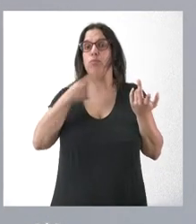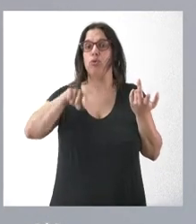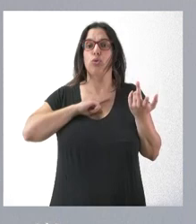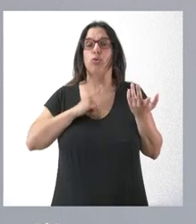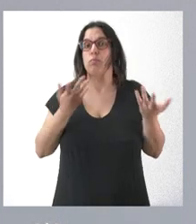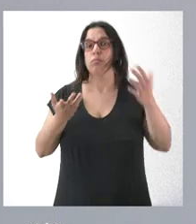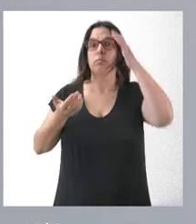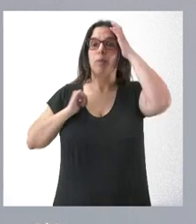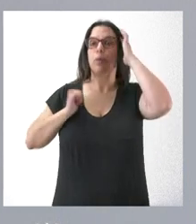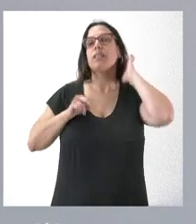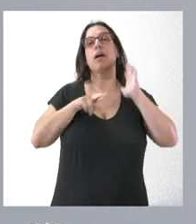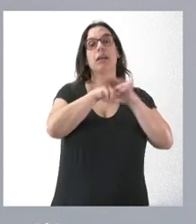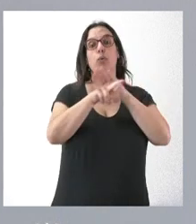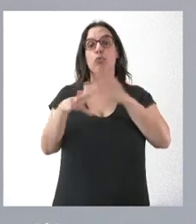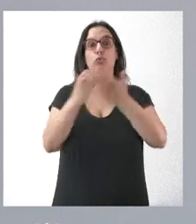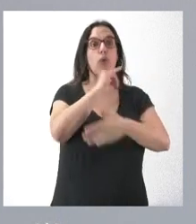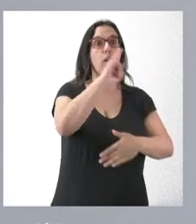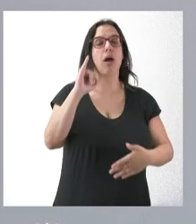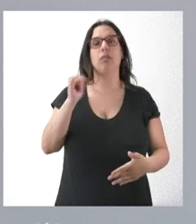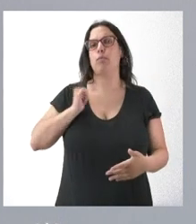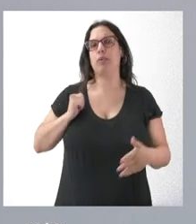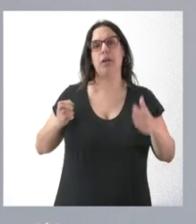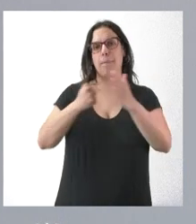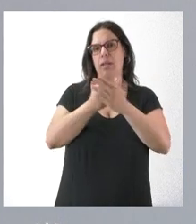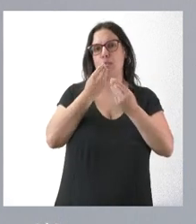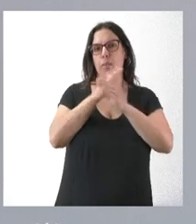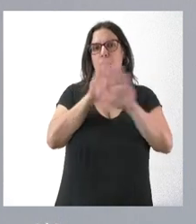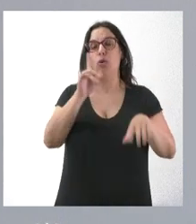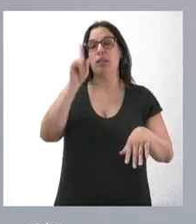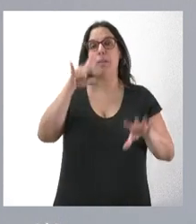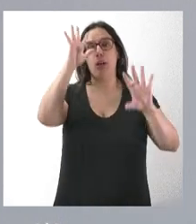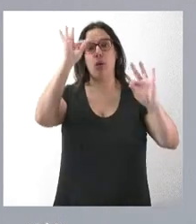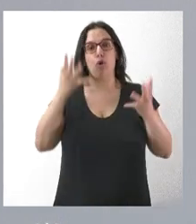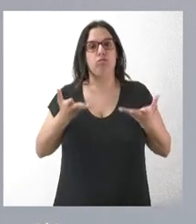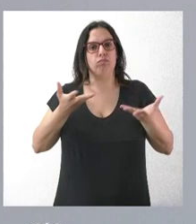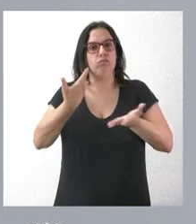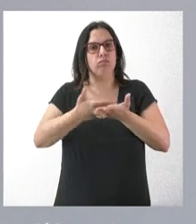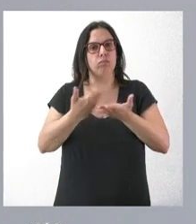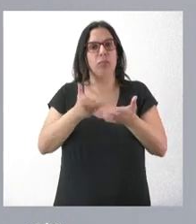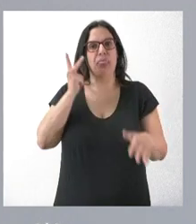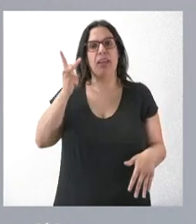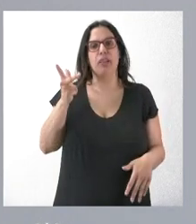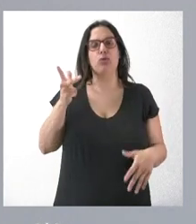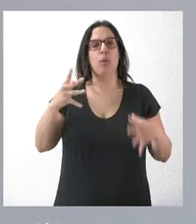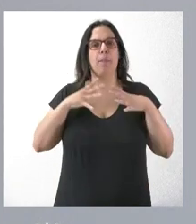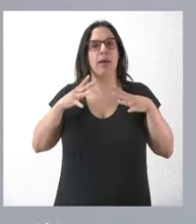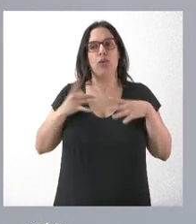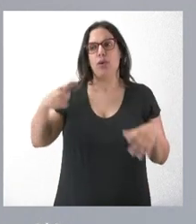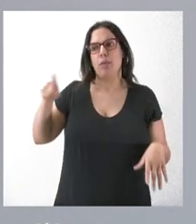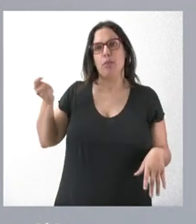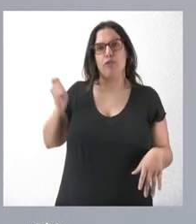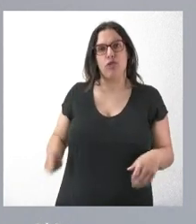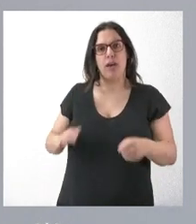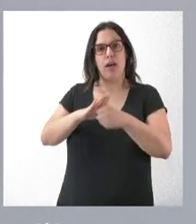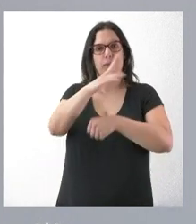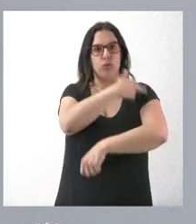disponibles que tenemos en las mejores condiciones. También vamos a garantizar, como es natural, el derecho a las vacaciones que tienen los profesionales sanitarios